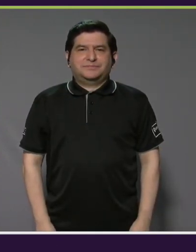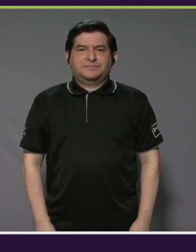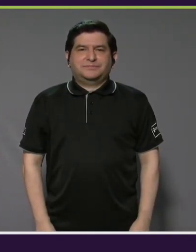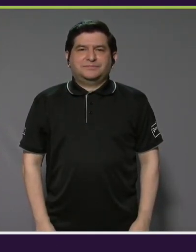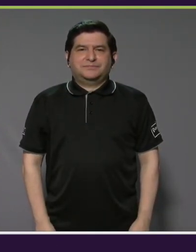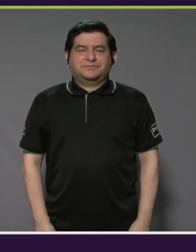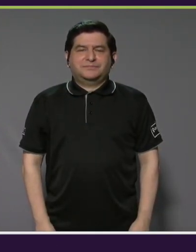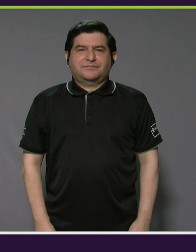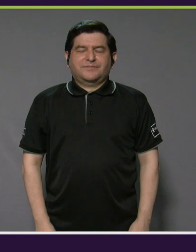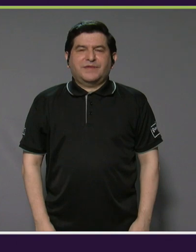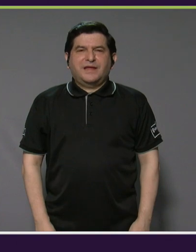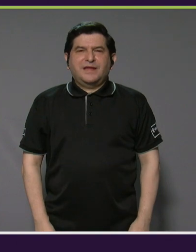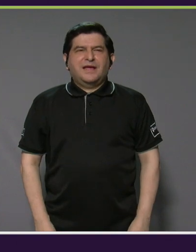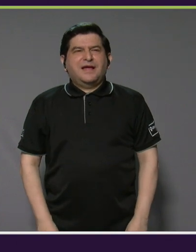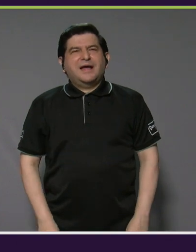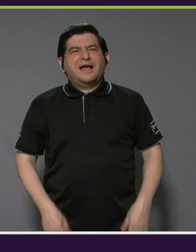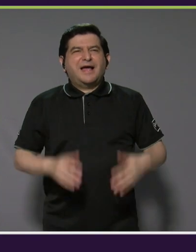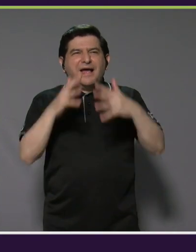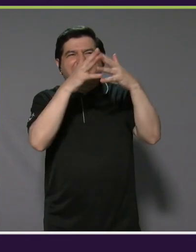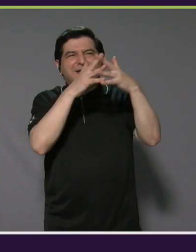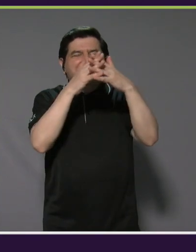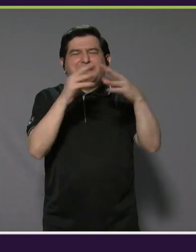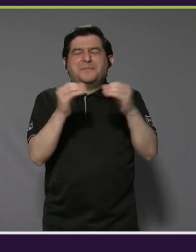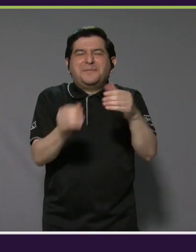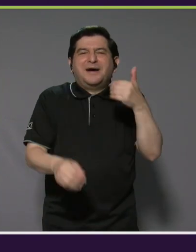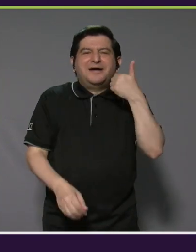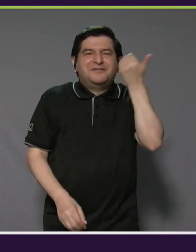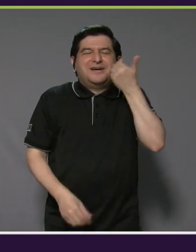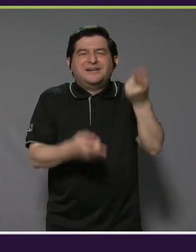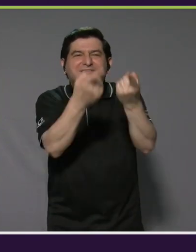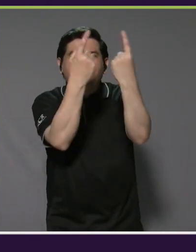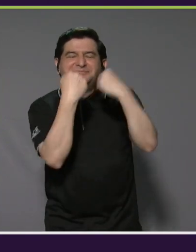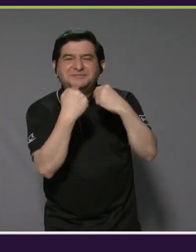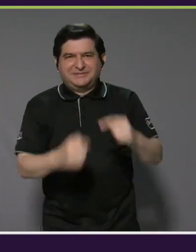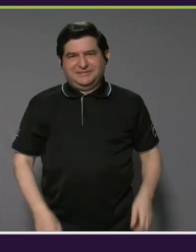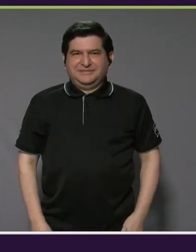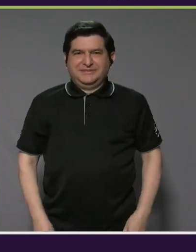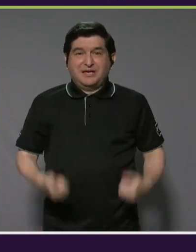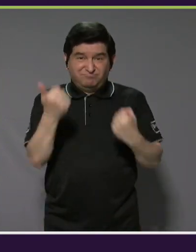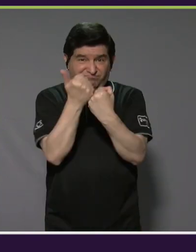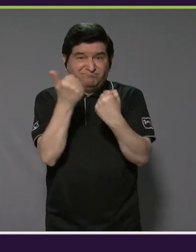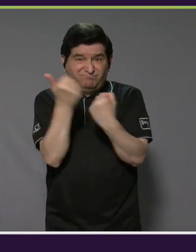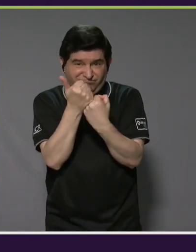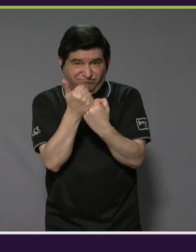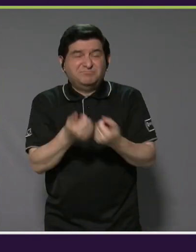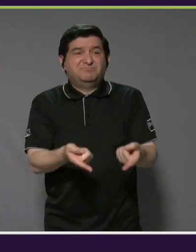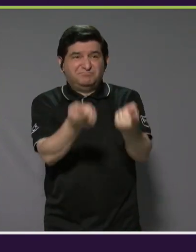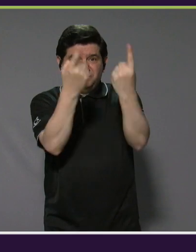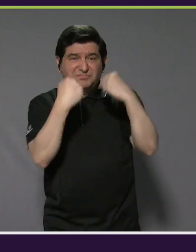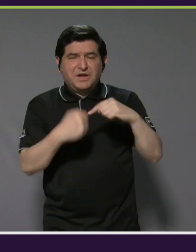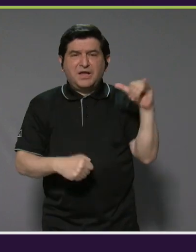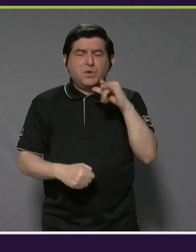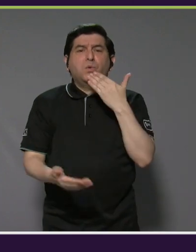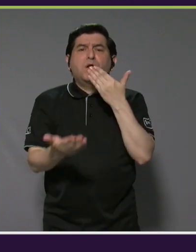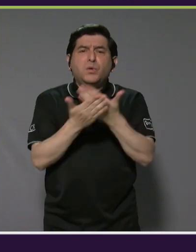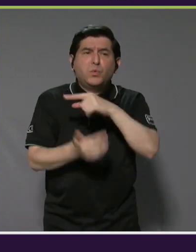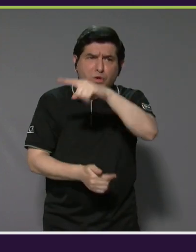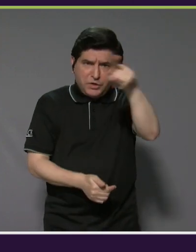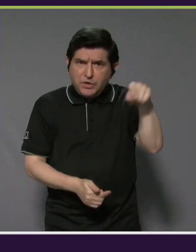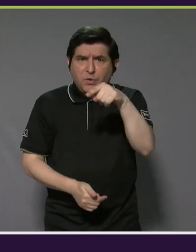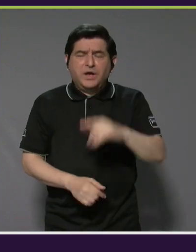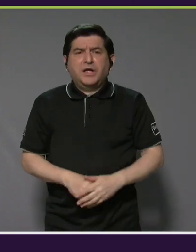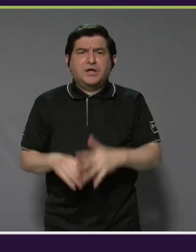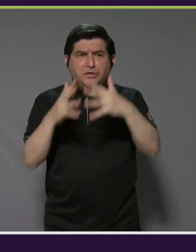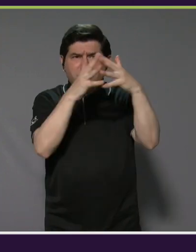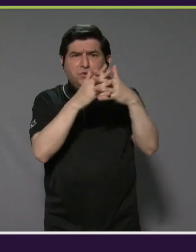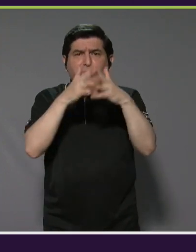Porque los americanos tienen más facilidad de venir, más apoyo para venir aquí. También es bueno para ellos, los